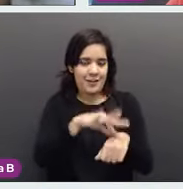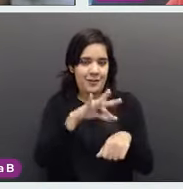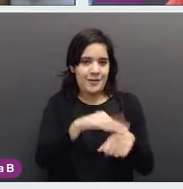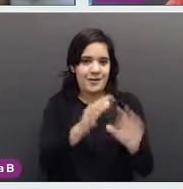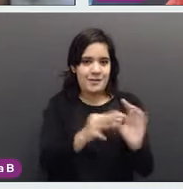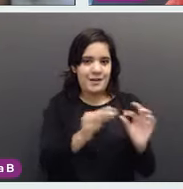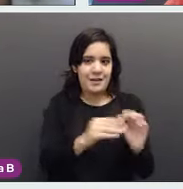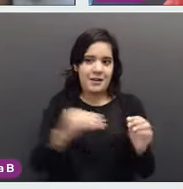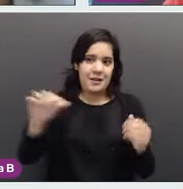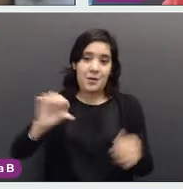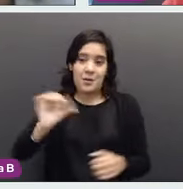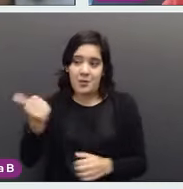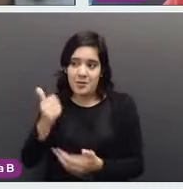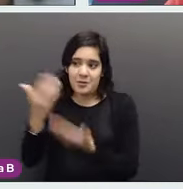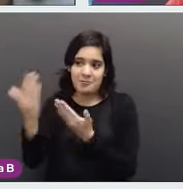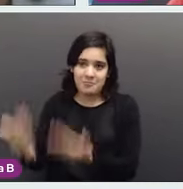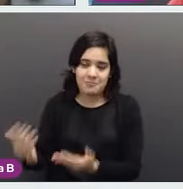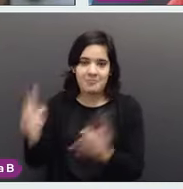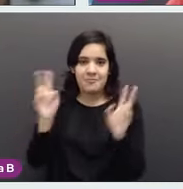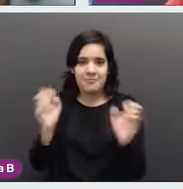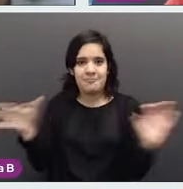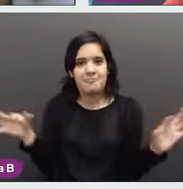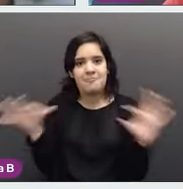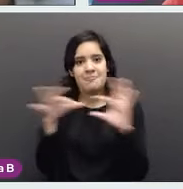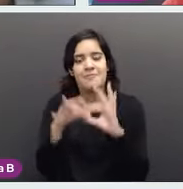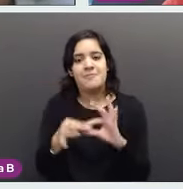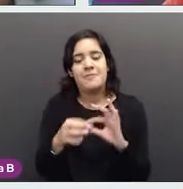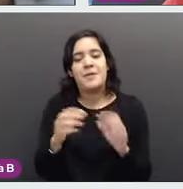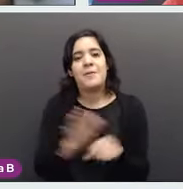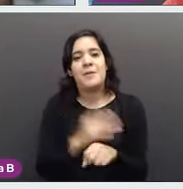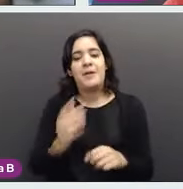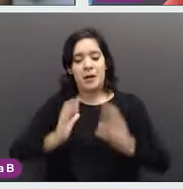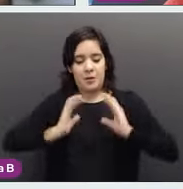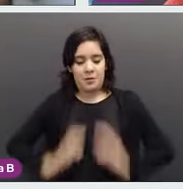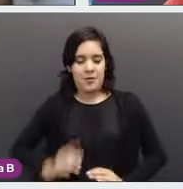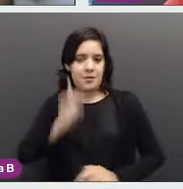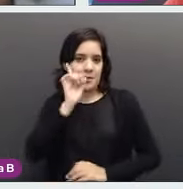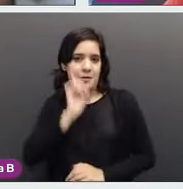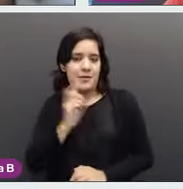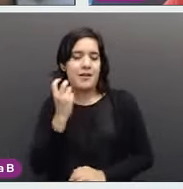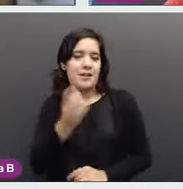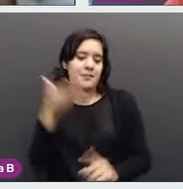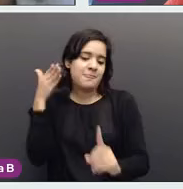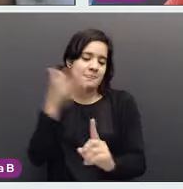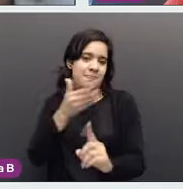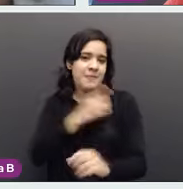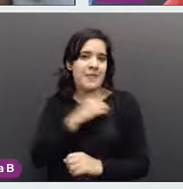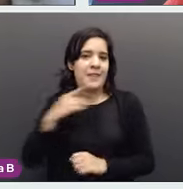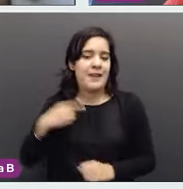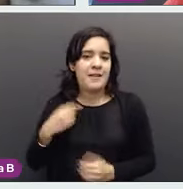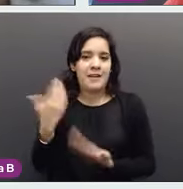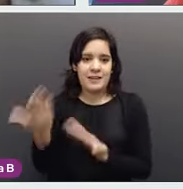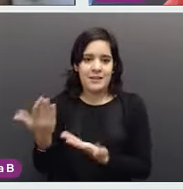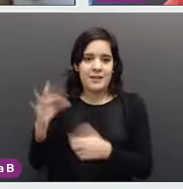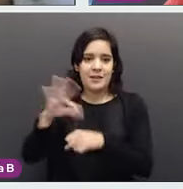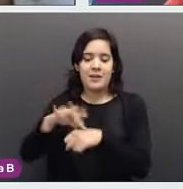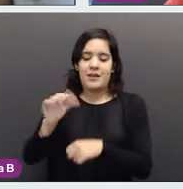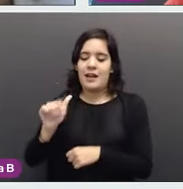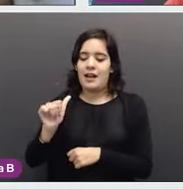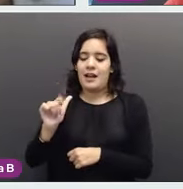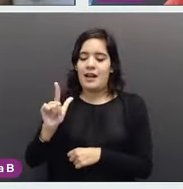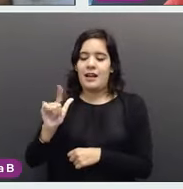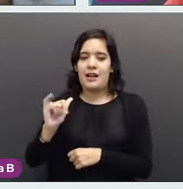y es pensar en el cuerpo de las mujeres, es pensar en género. Y esto será con la ponencia de la doctora Alejandra,